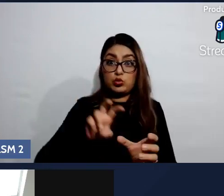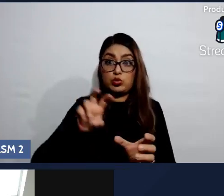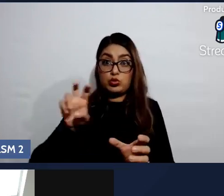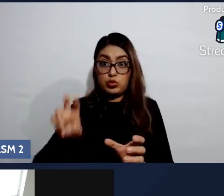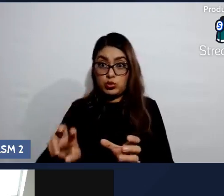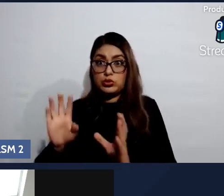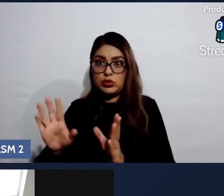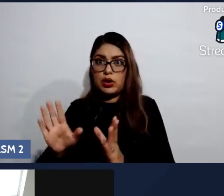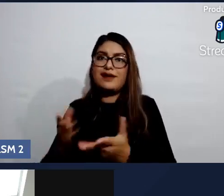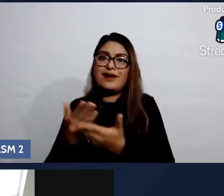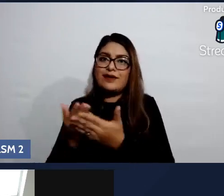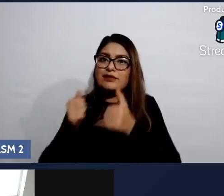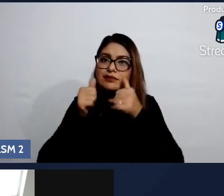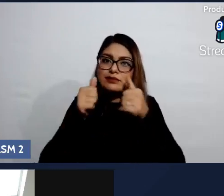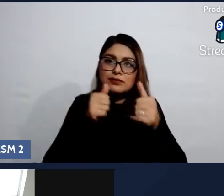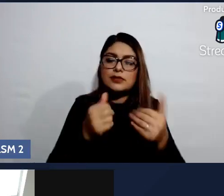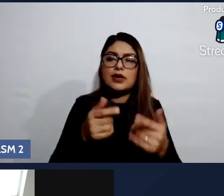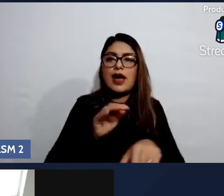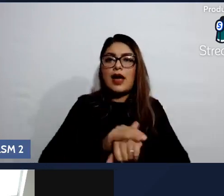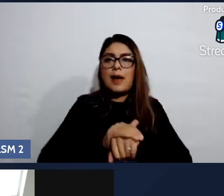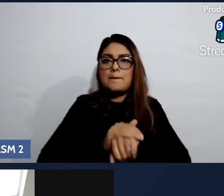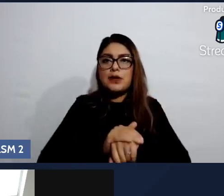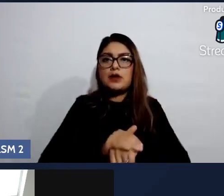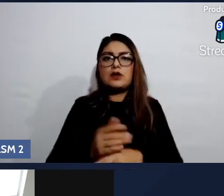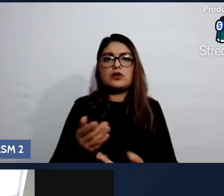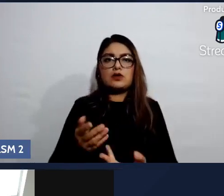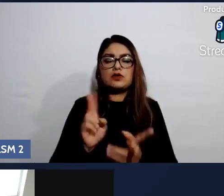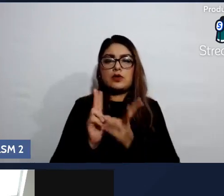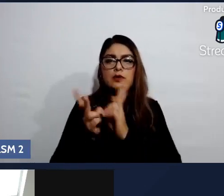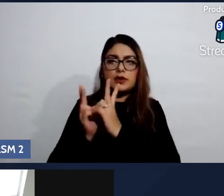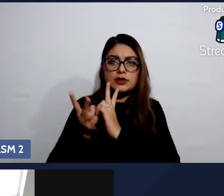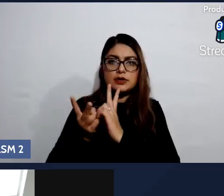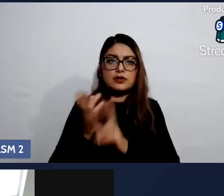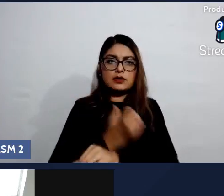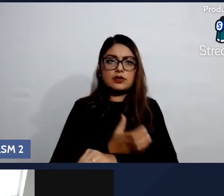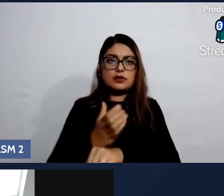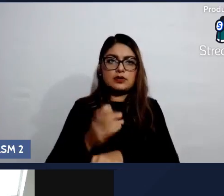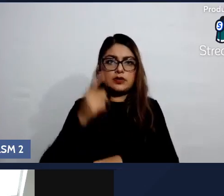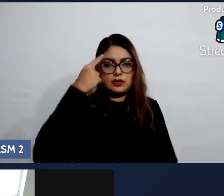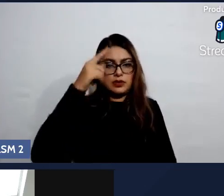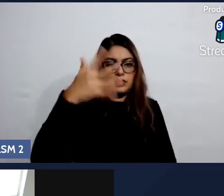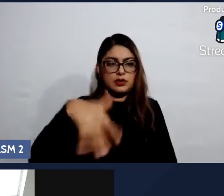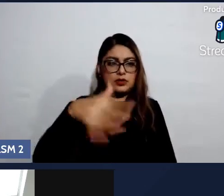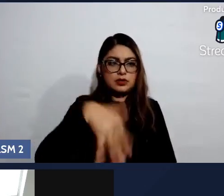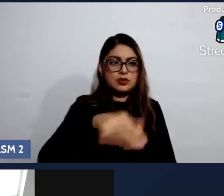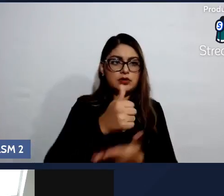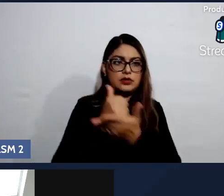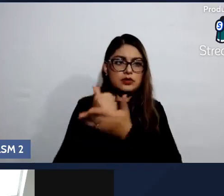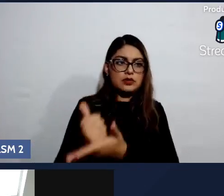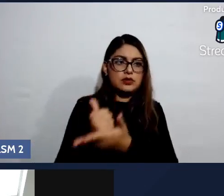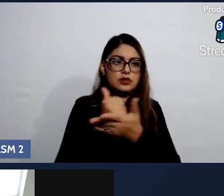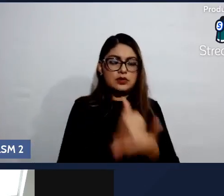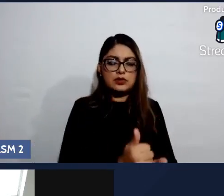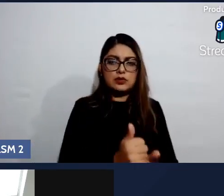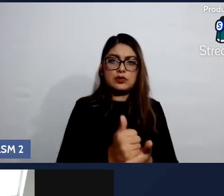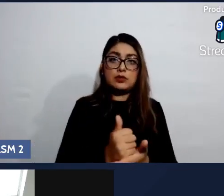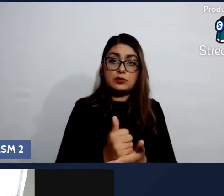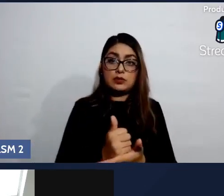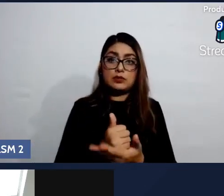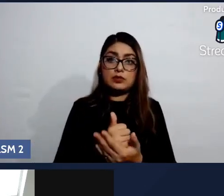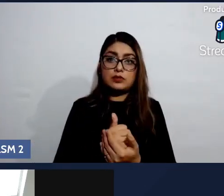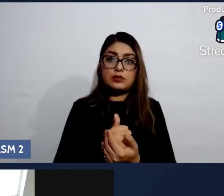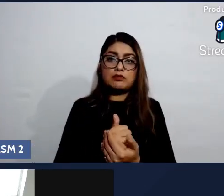amigos, del vecino, del compañero, de buscar ayuda, de poder echar la mano, siempre.